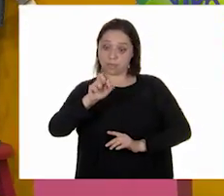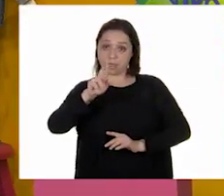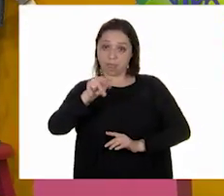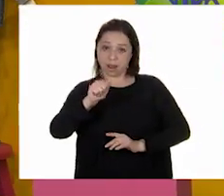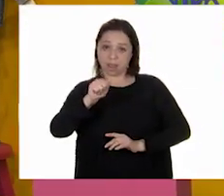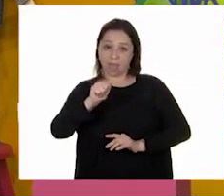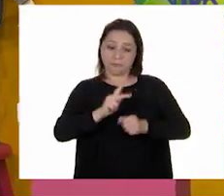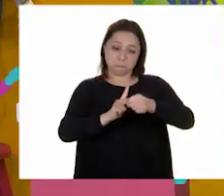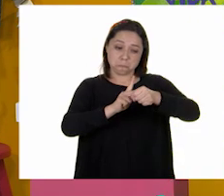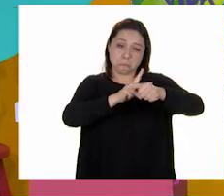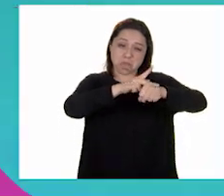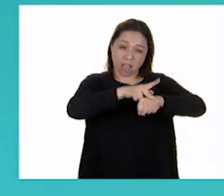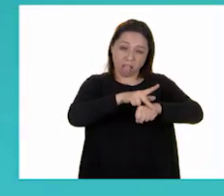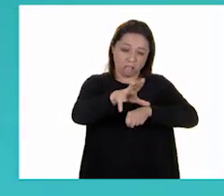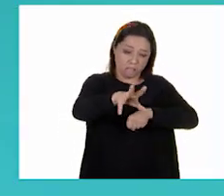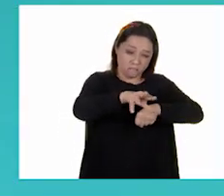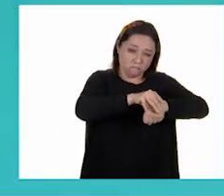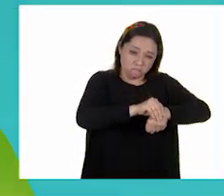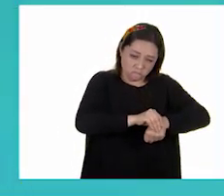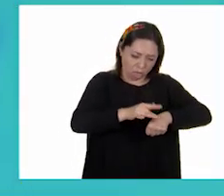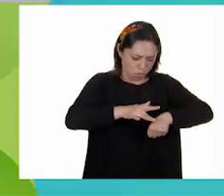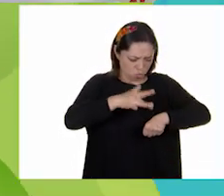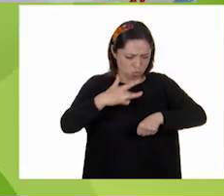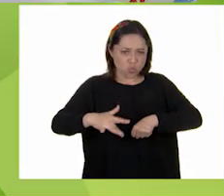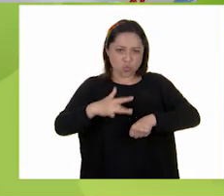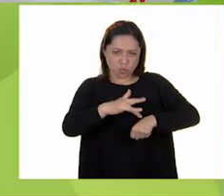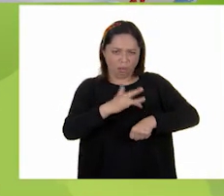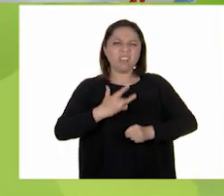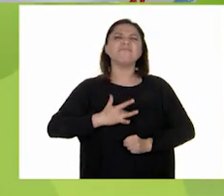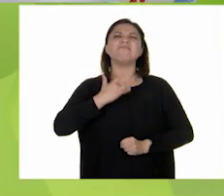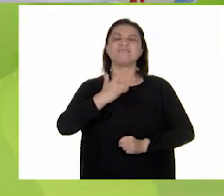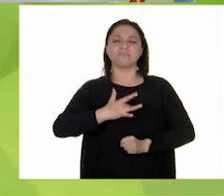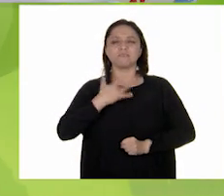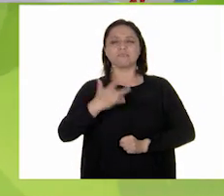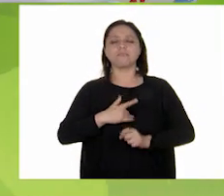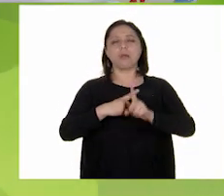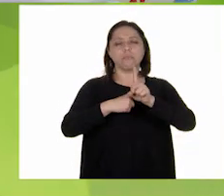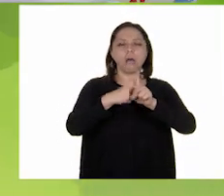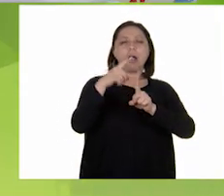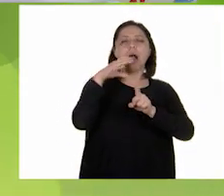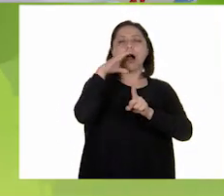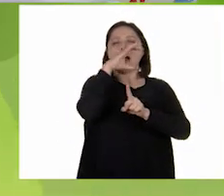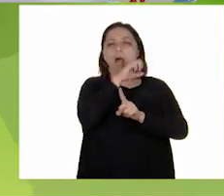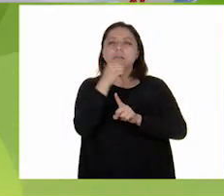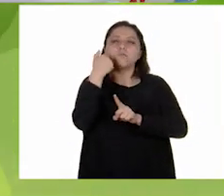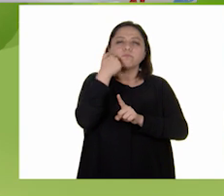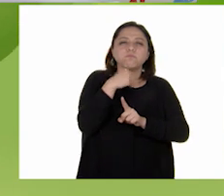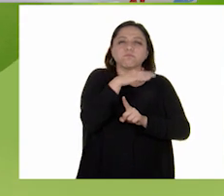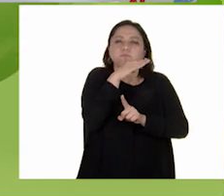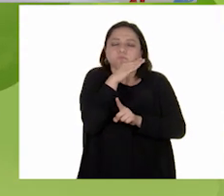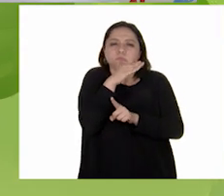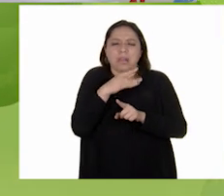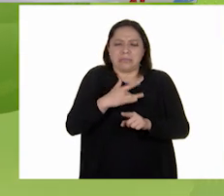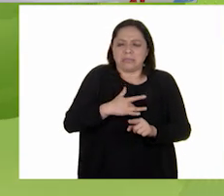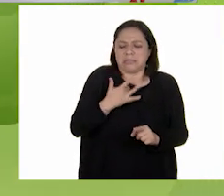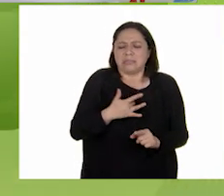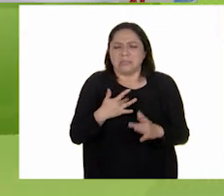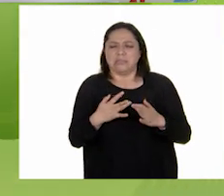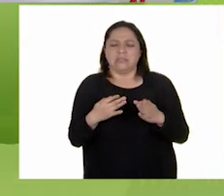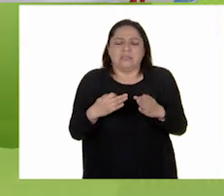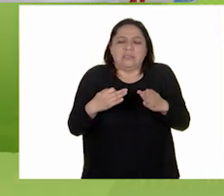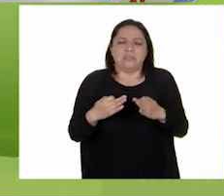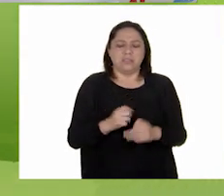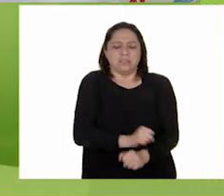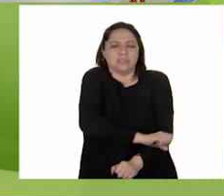produciendo lesiones en esta. Algunos síntomas van a ser fiebre, escalofríos, dolor de